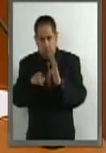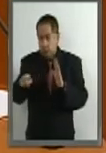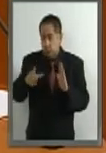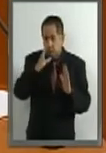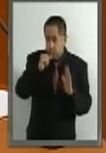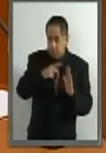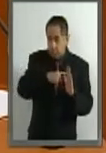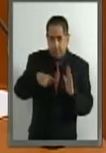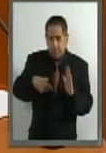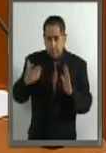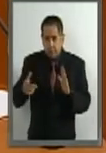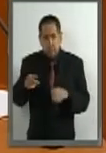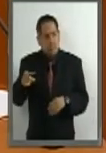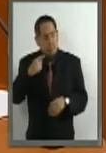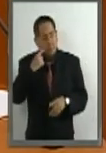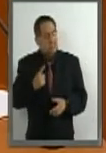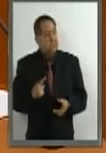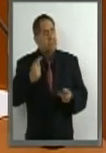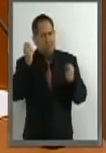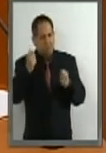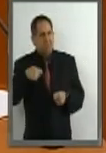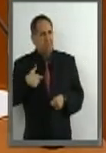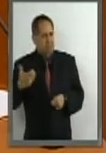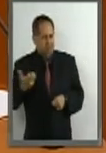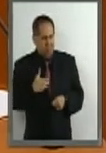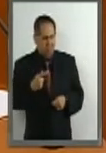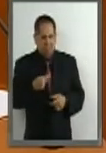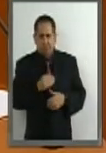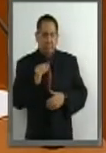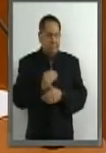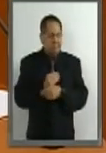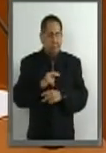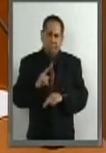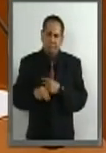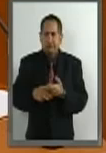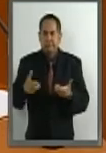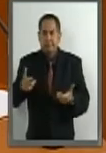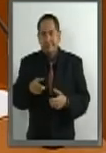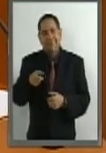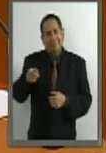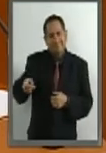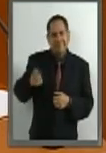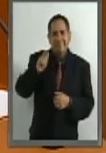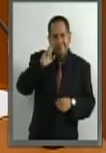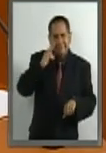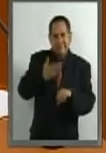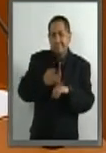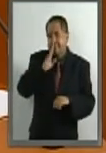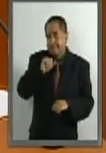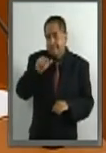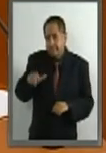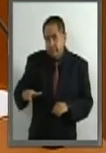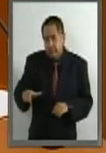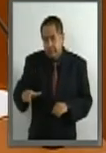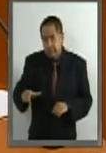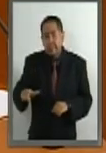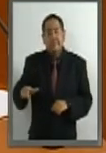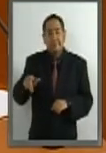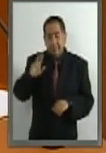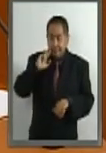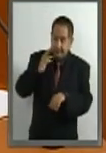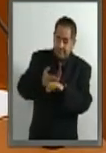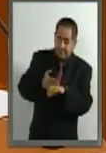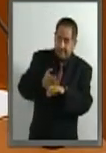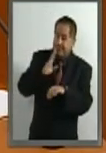y que la persona, no importando ello, la realiza en contra de la propia disposición. De tal manera, la persona será responsable de